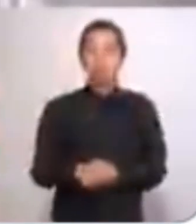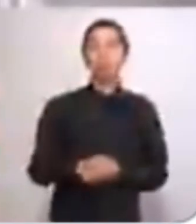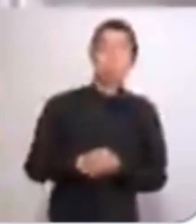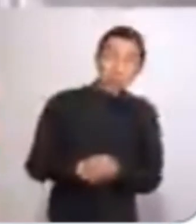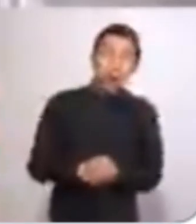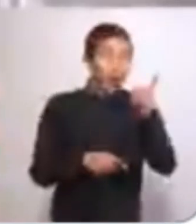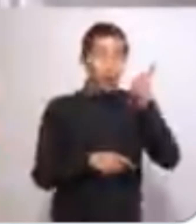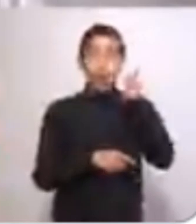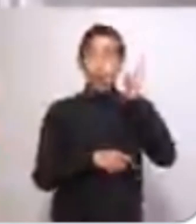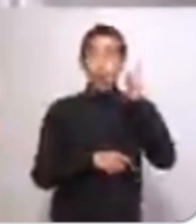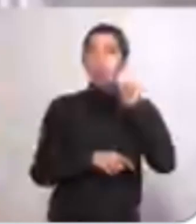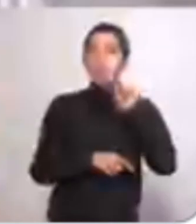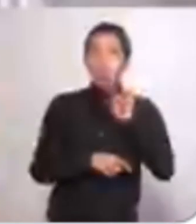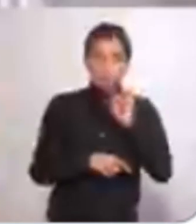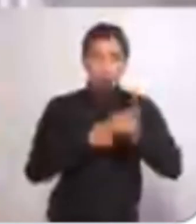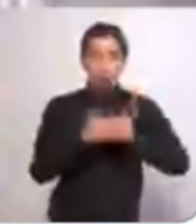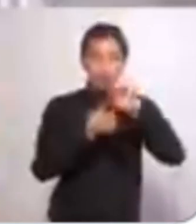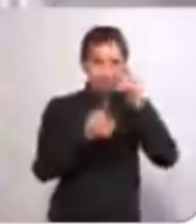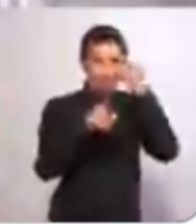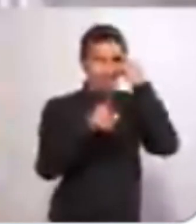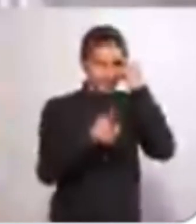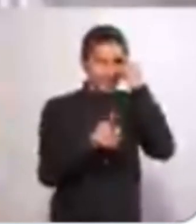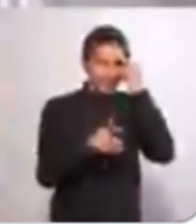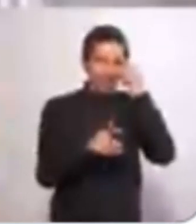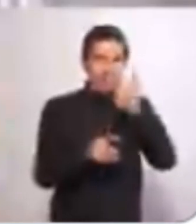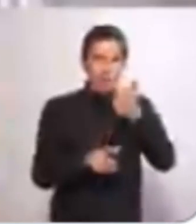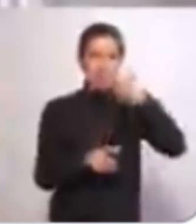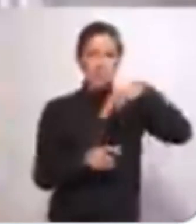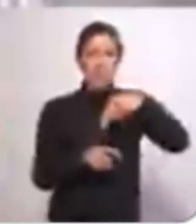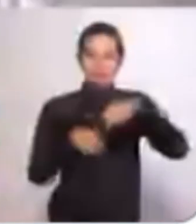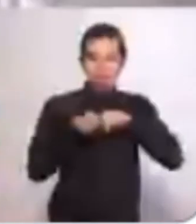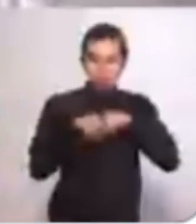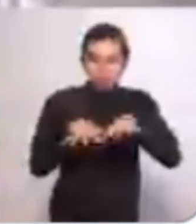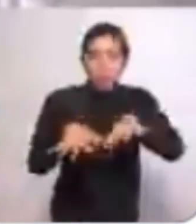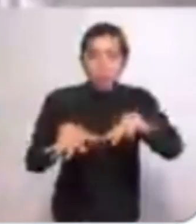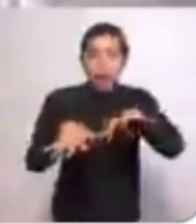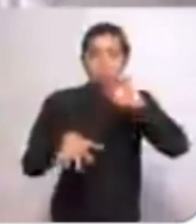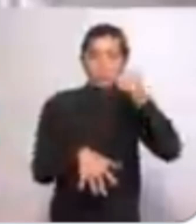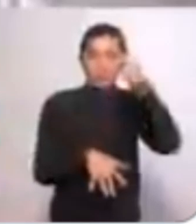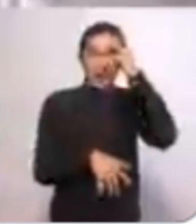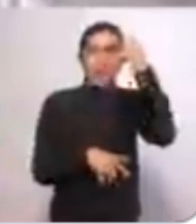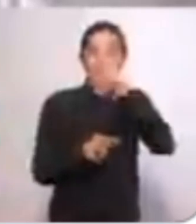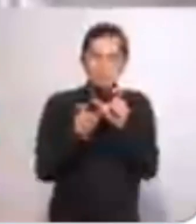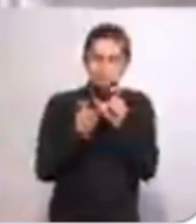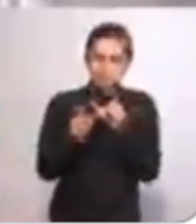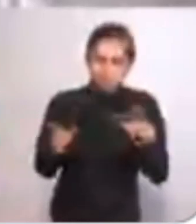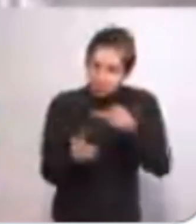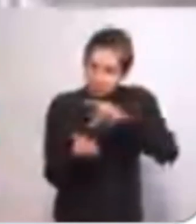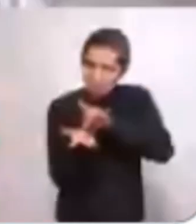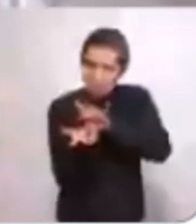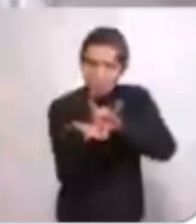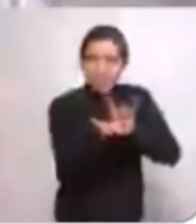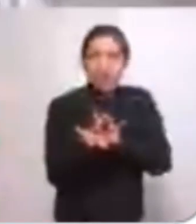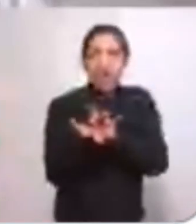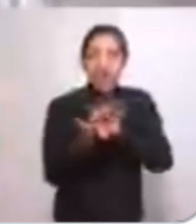cierto, en buena medida lo ha logrado. Basta recordar el despliegue de la Guardia Nacional para detener y